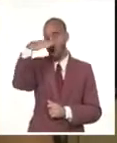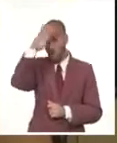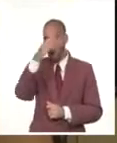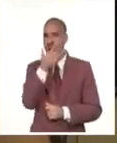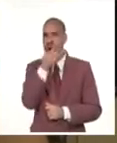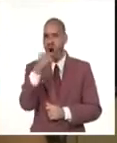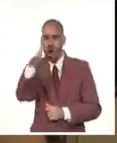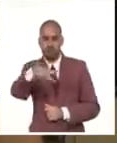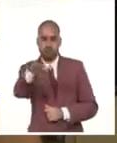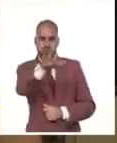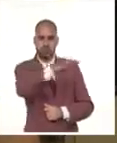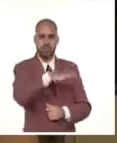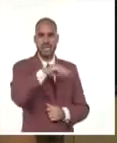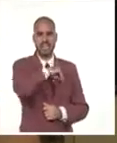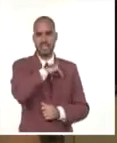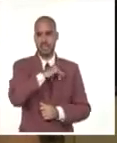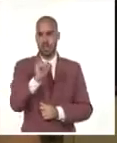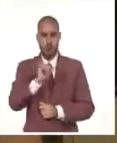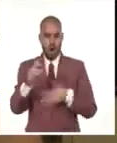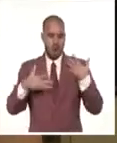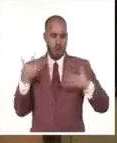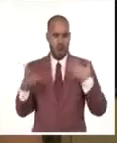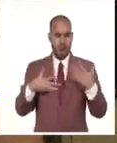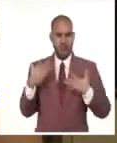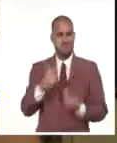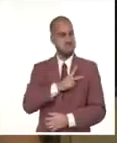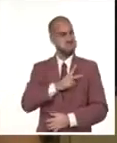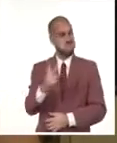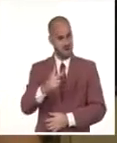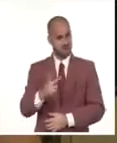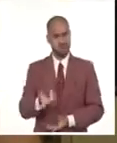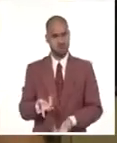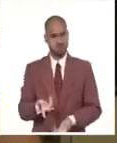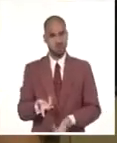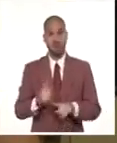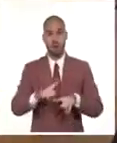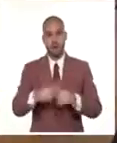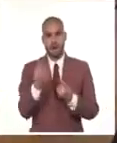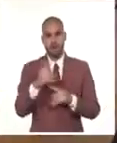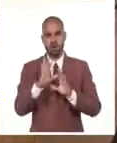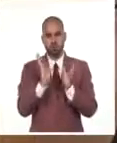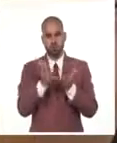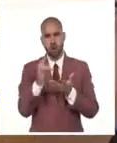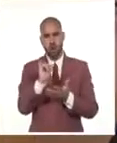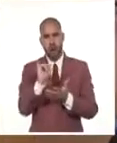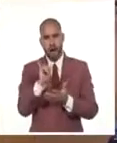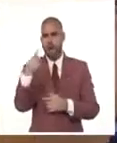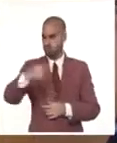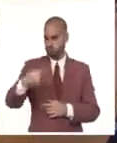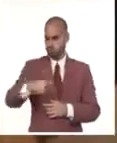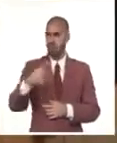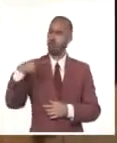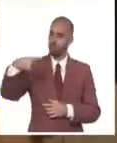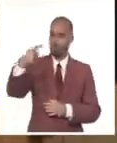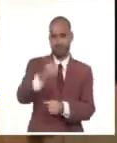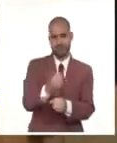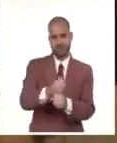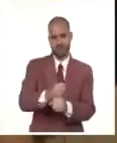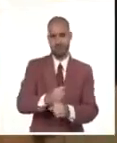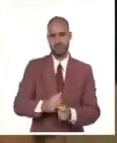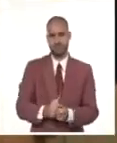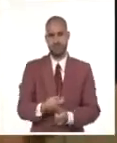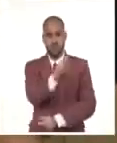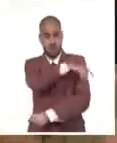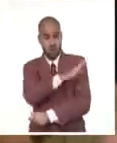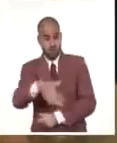dignos se sienten muy orgullosos de su valentía y de los actos de justicia que imparten todos los días. Y un pueblo entero